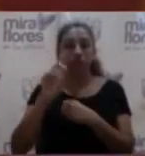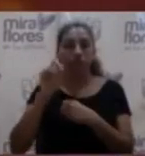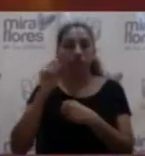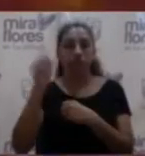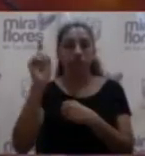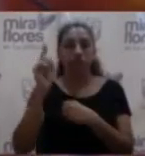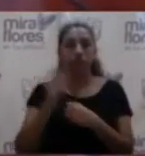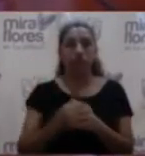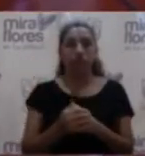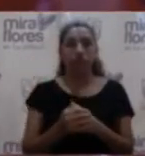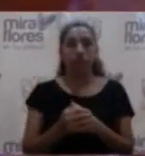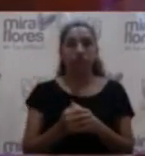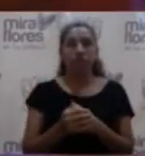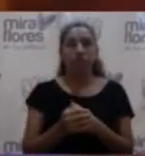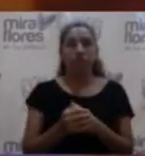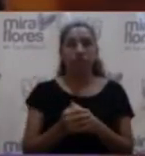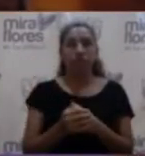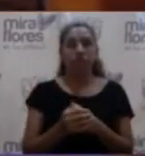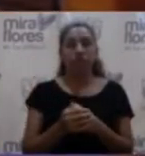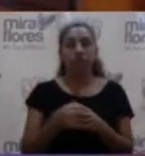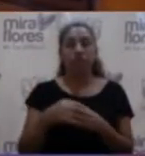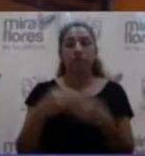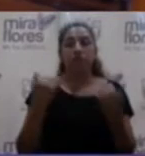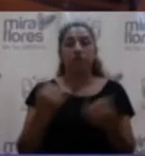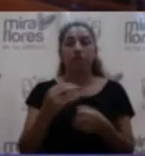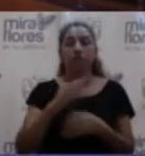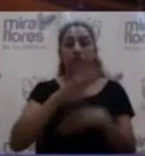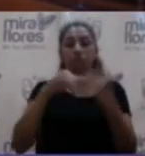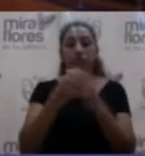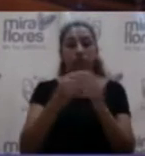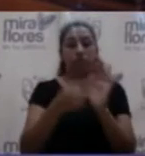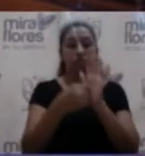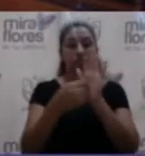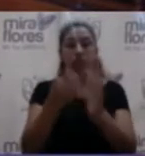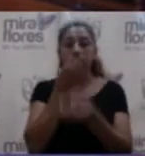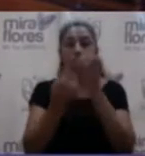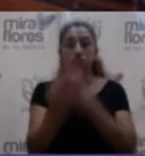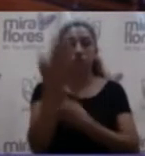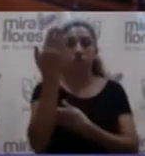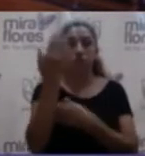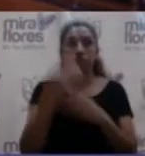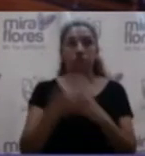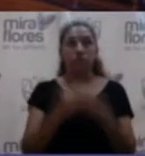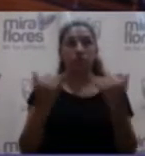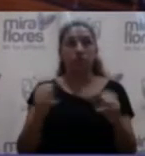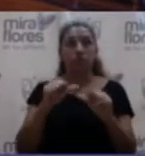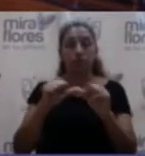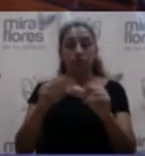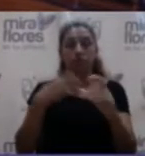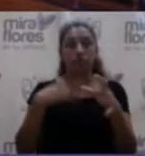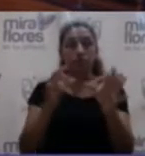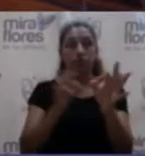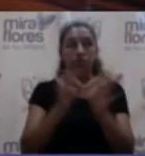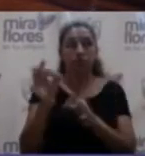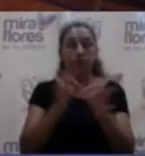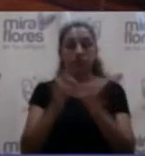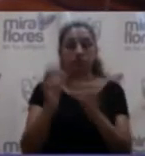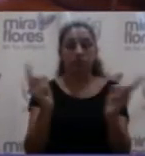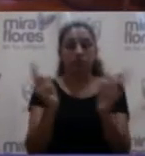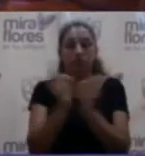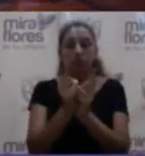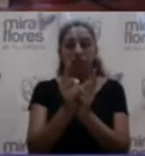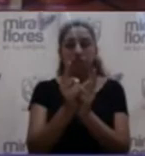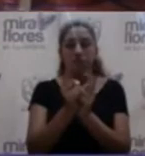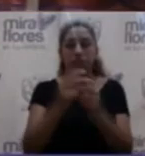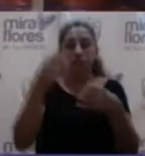Adelante, señor Tuesta. Señor alcalde, señores regidores, estimados funcionarios, tengan ustedes muy buenos días. A continuación voy a explicar de manera breve lo que